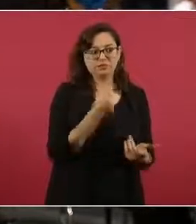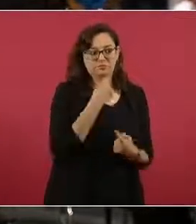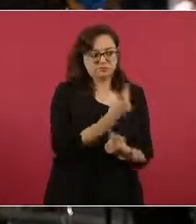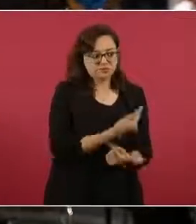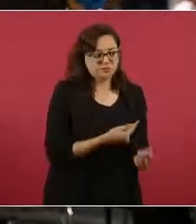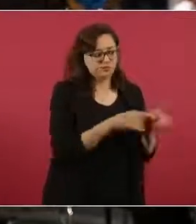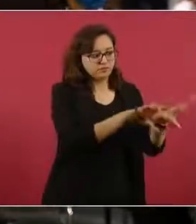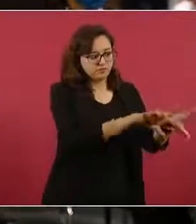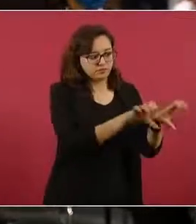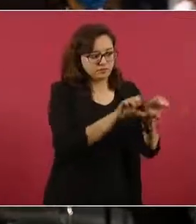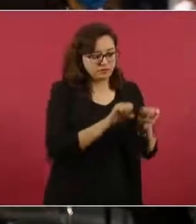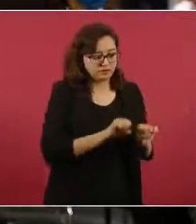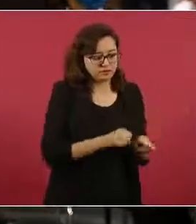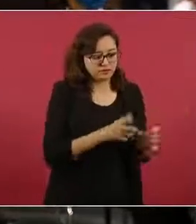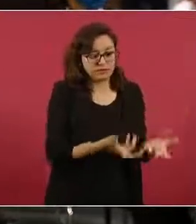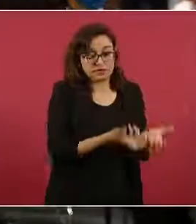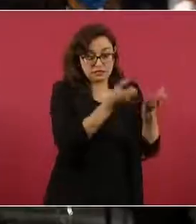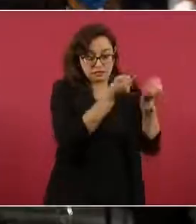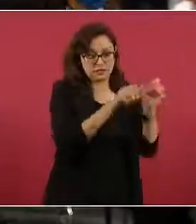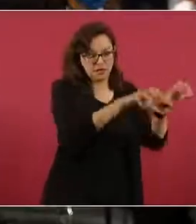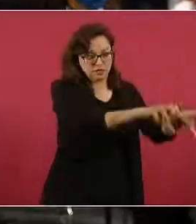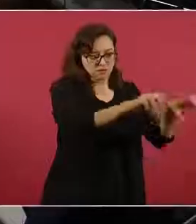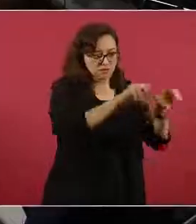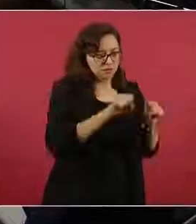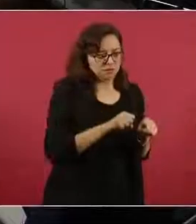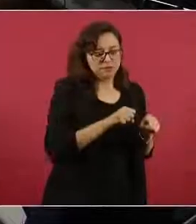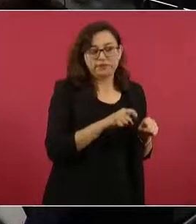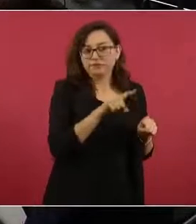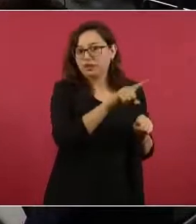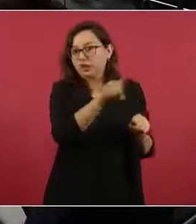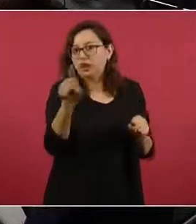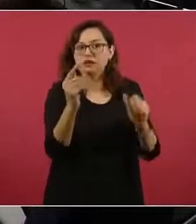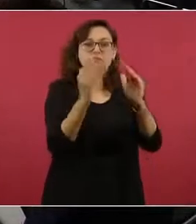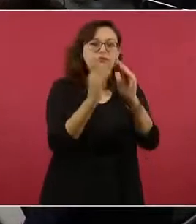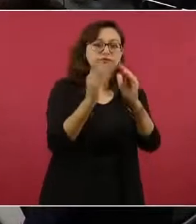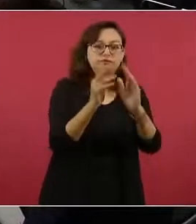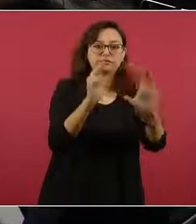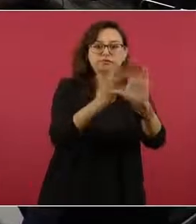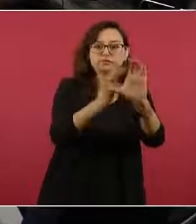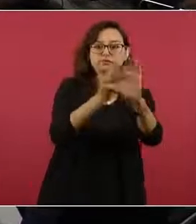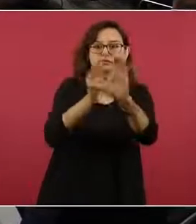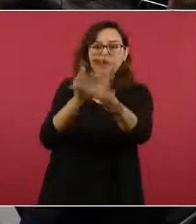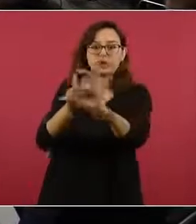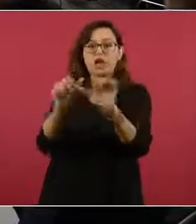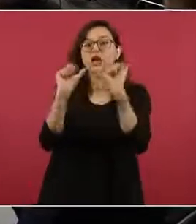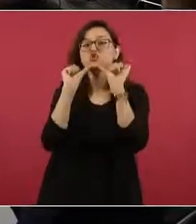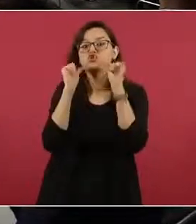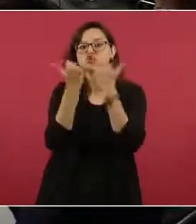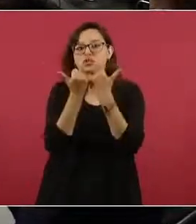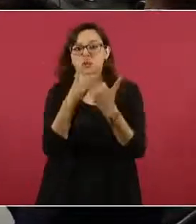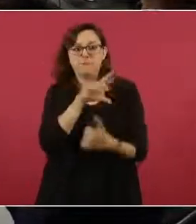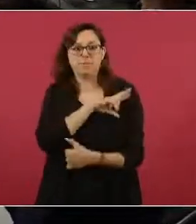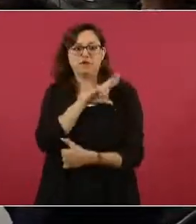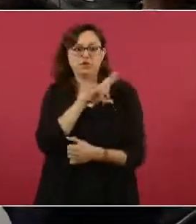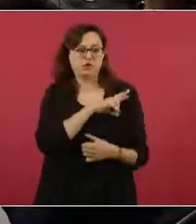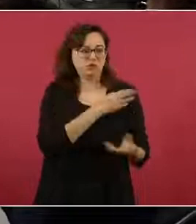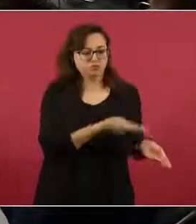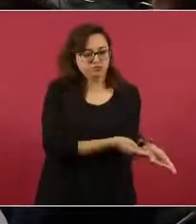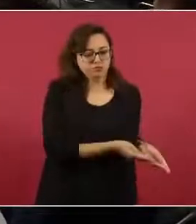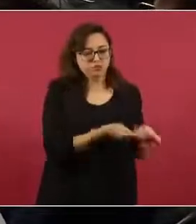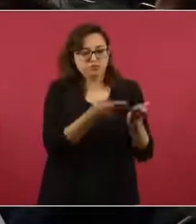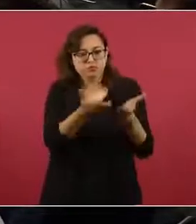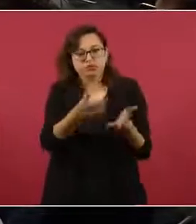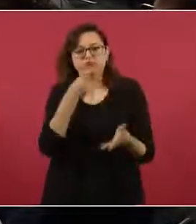menores víctimas de trata, a estos refugios, porque decían que no tenían espacio en sus propios albergues. Entonces, hay un tema como de